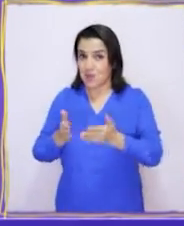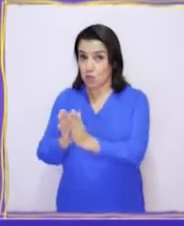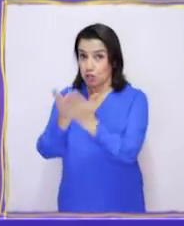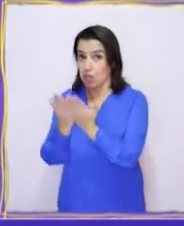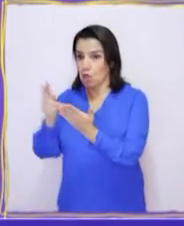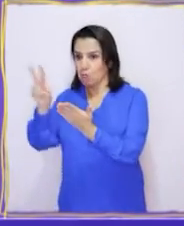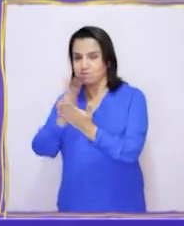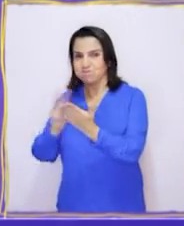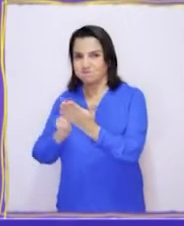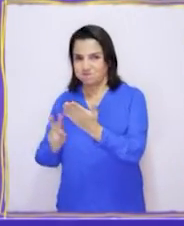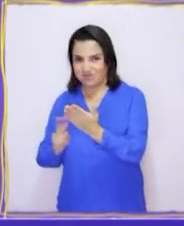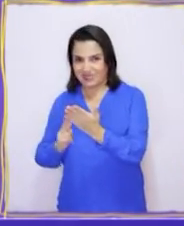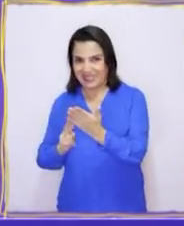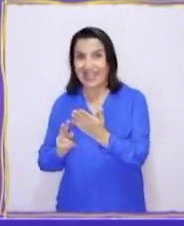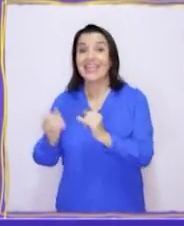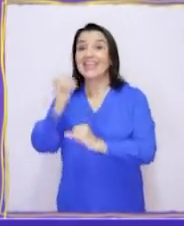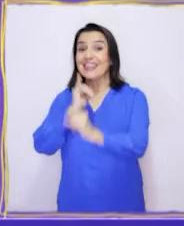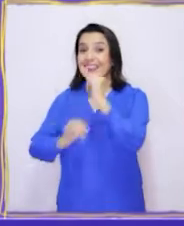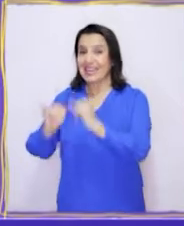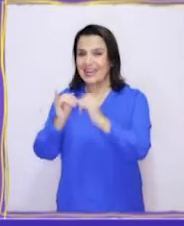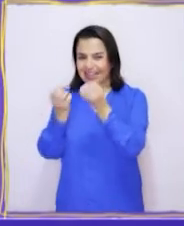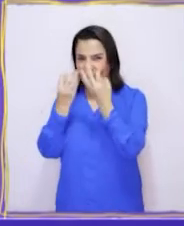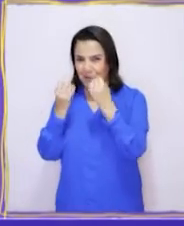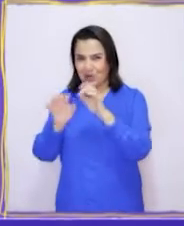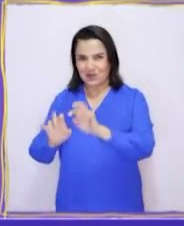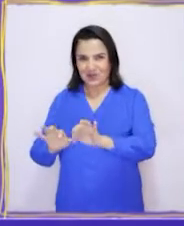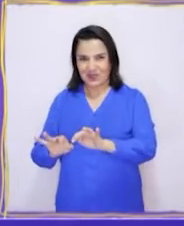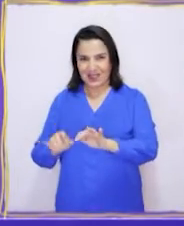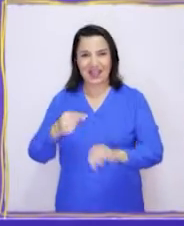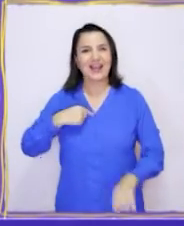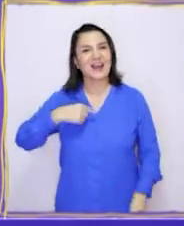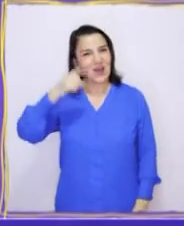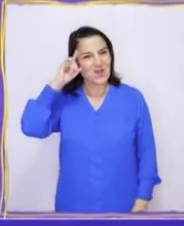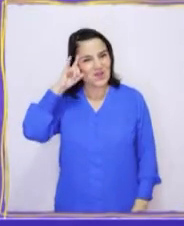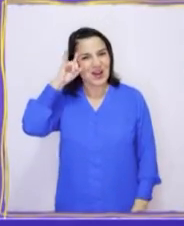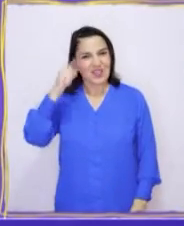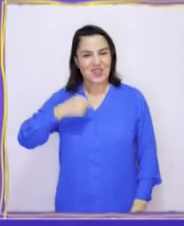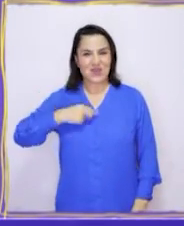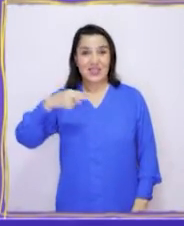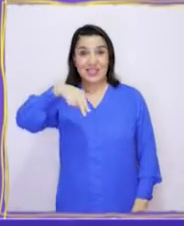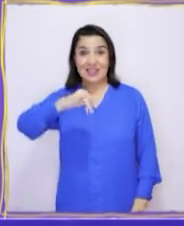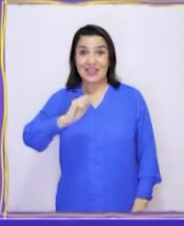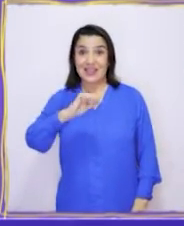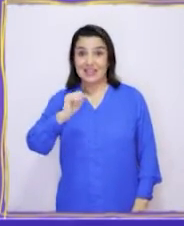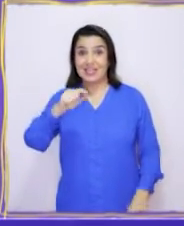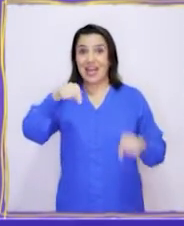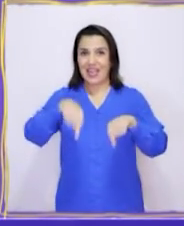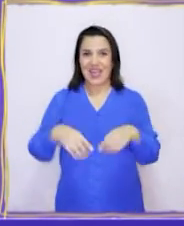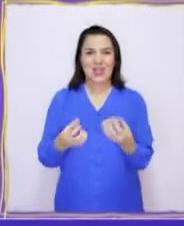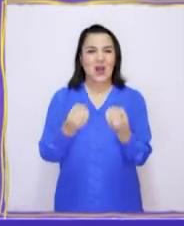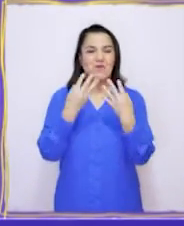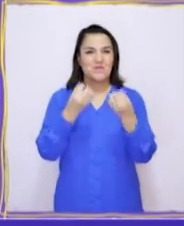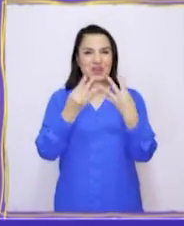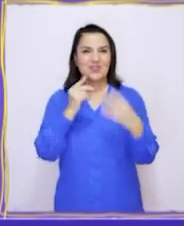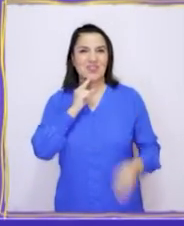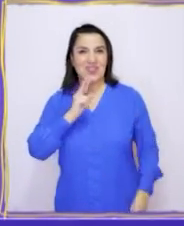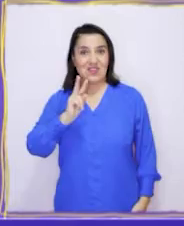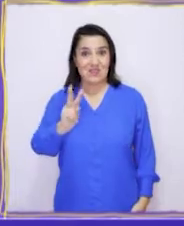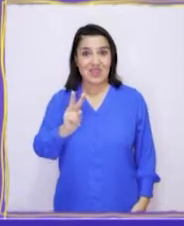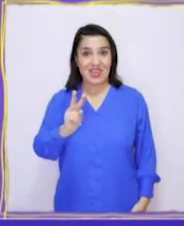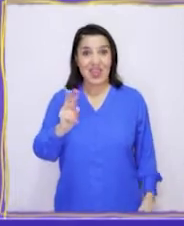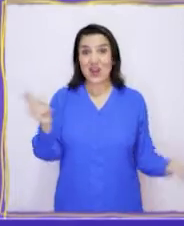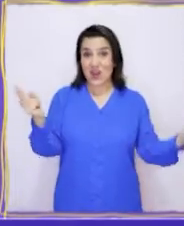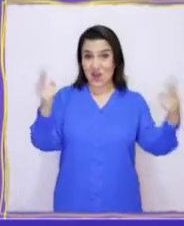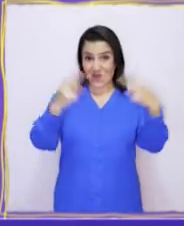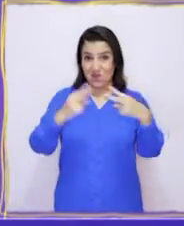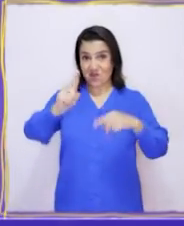su texto escolar y la plataforma Aprendo en Línea. Recuerden, soy Ignacia y esto fue Aprendo